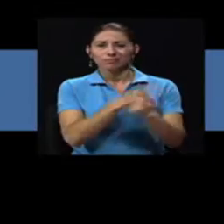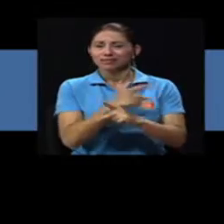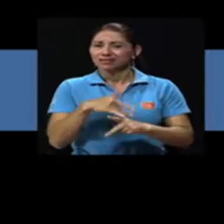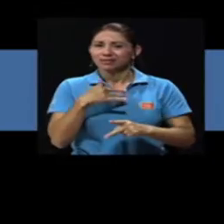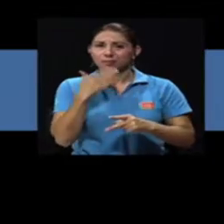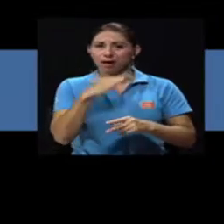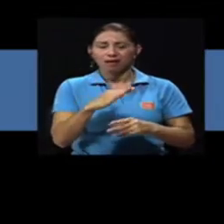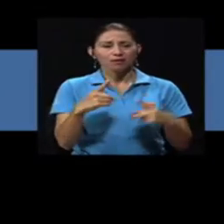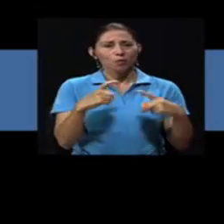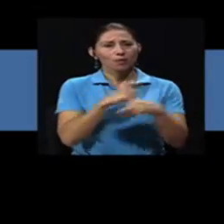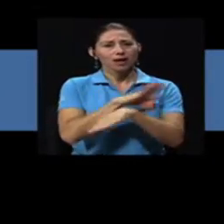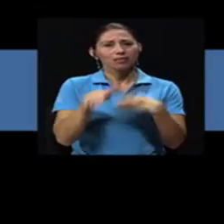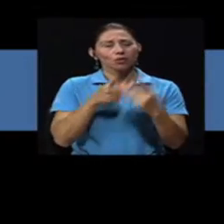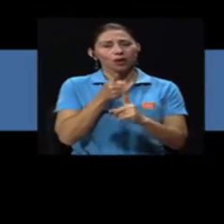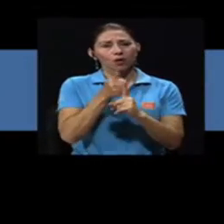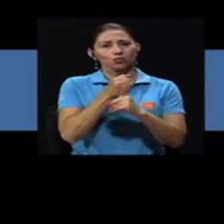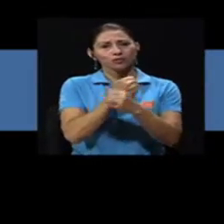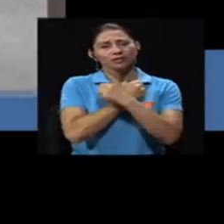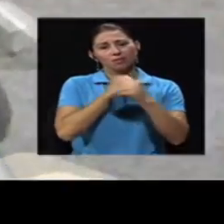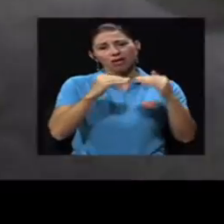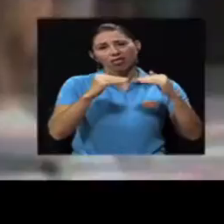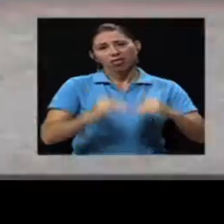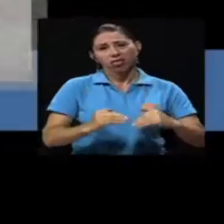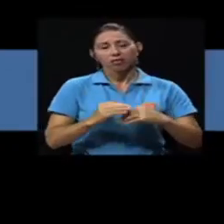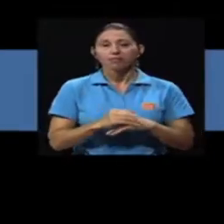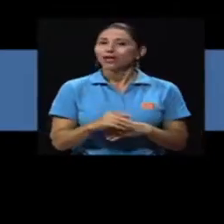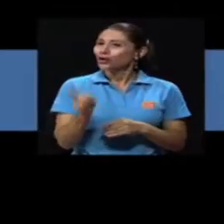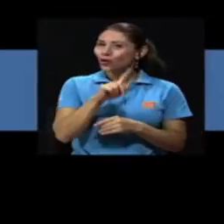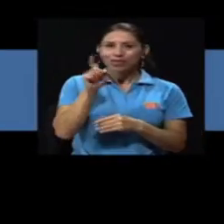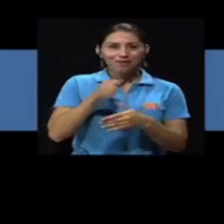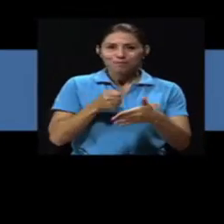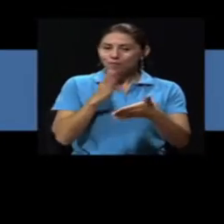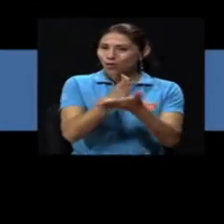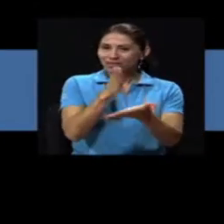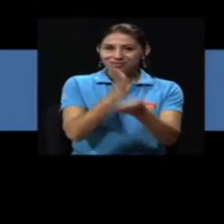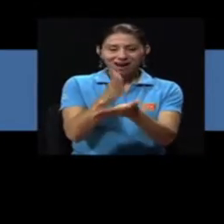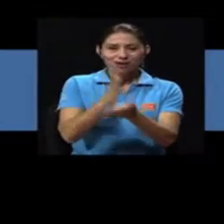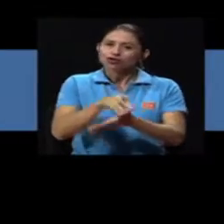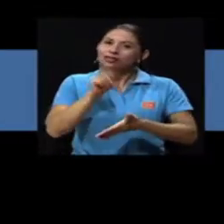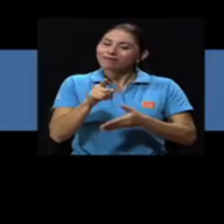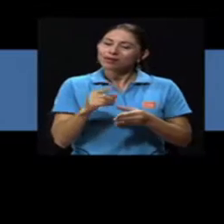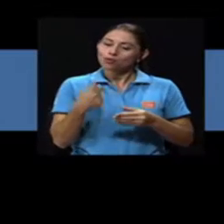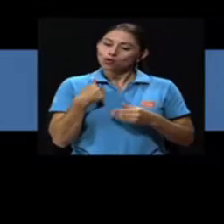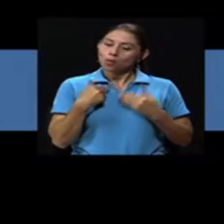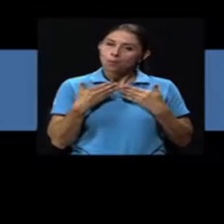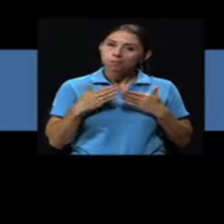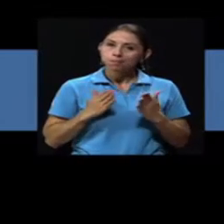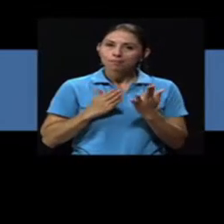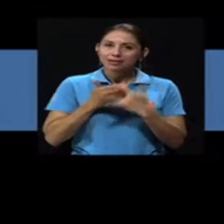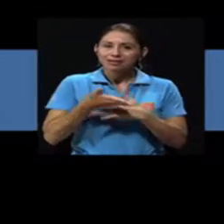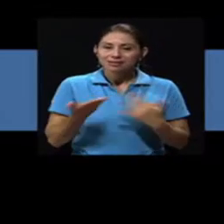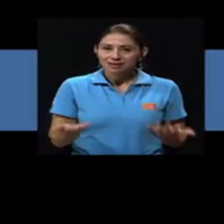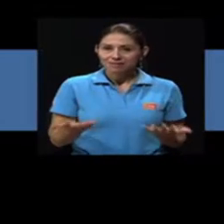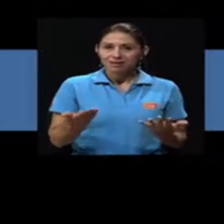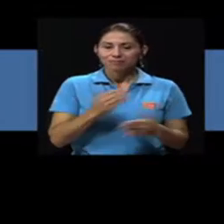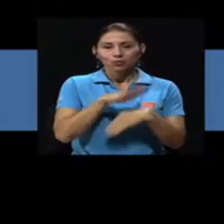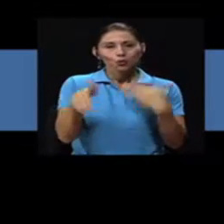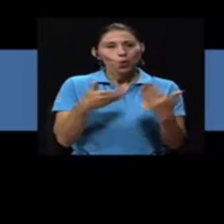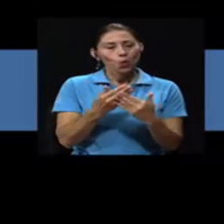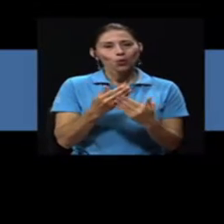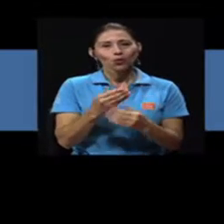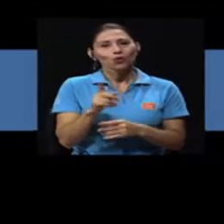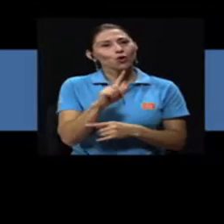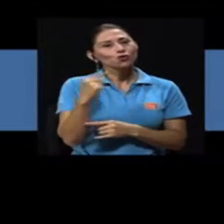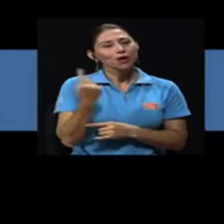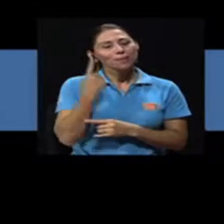se sienten mal y es que lo molesten y complican todo, la autoestima. No molestándolos y ser como más accesibles, me explico, que todo sea